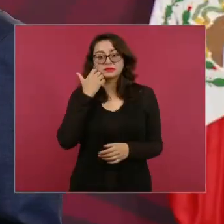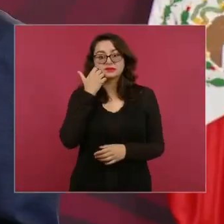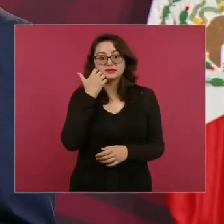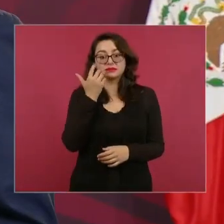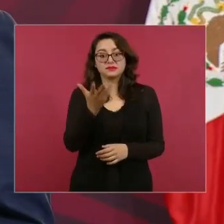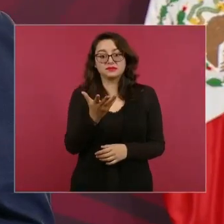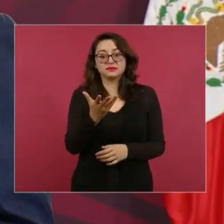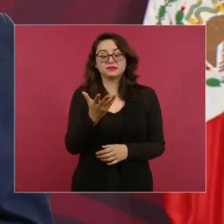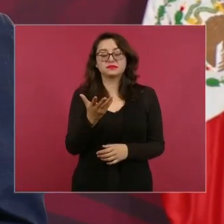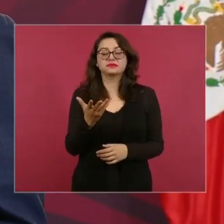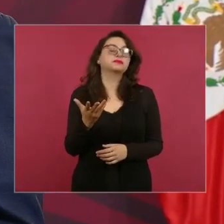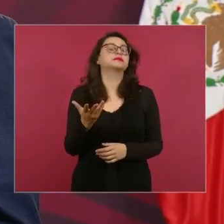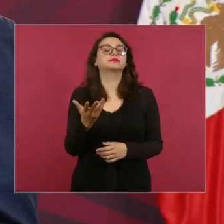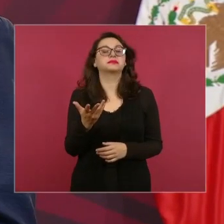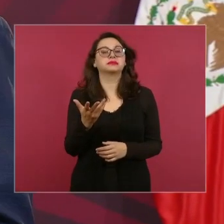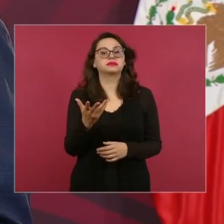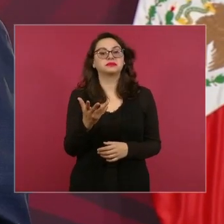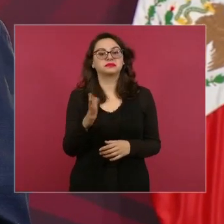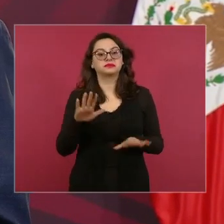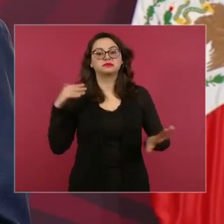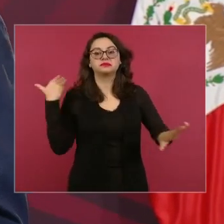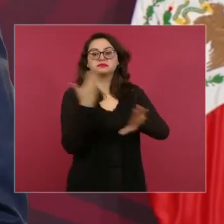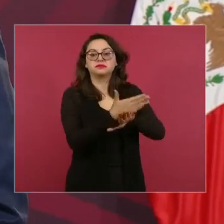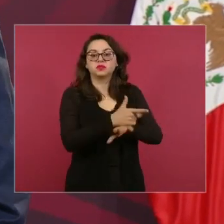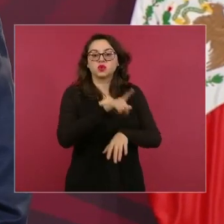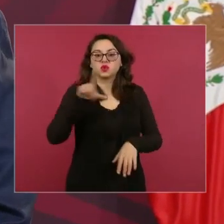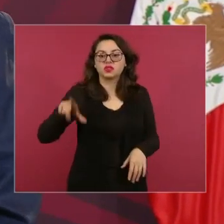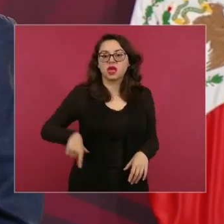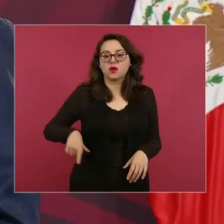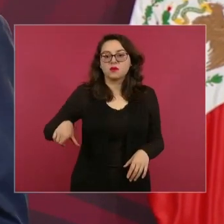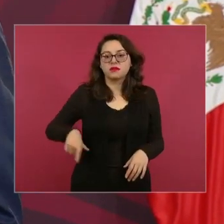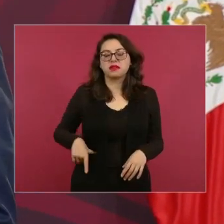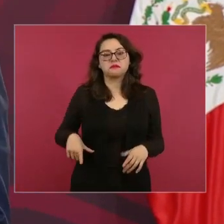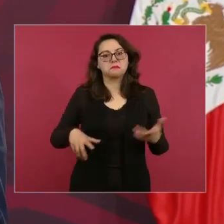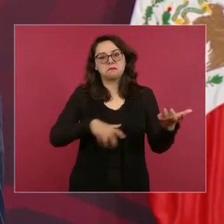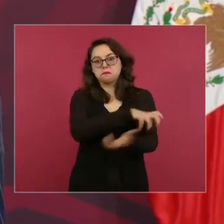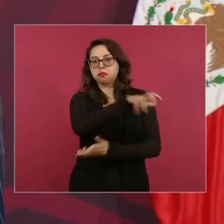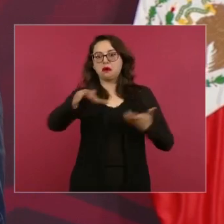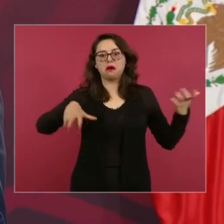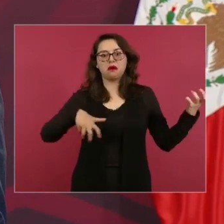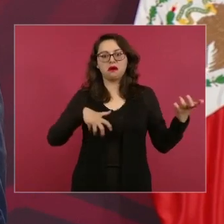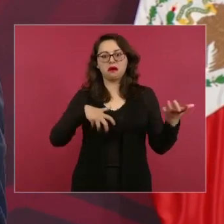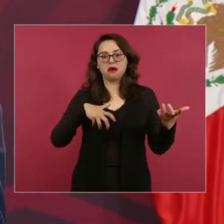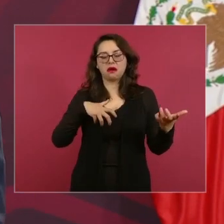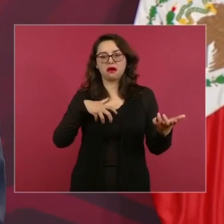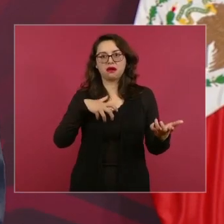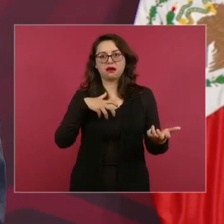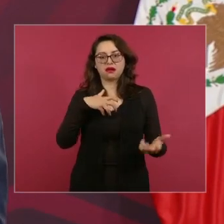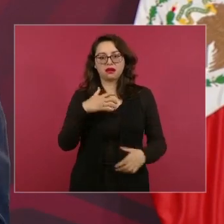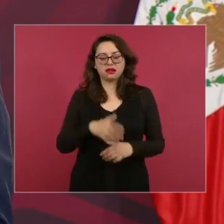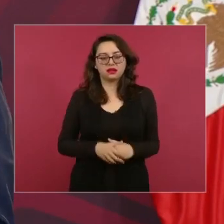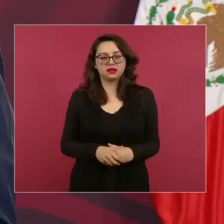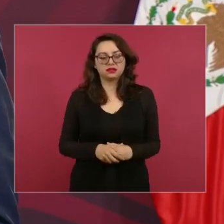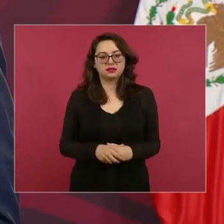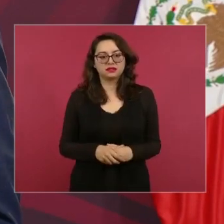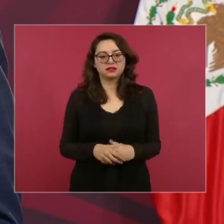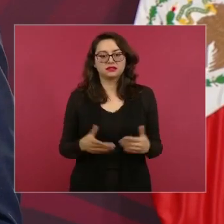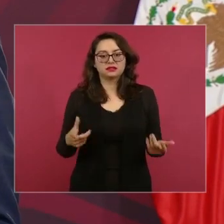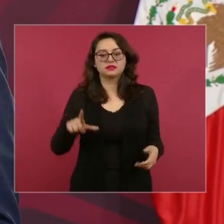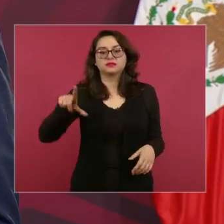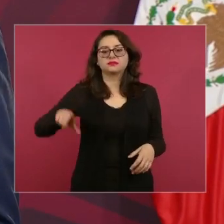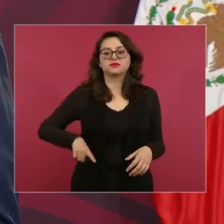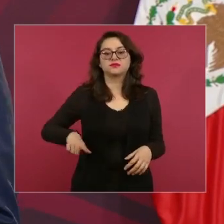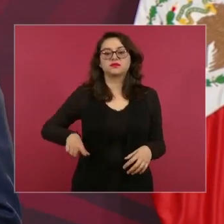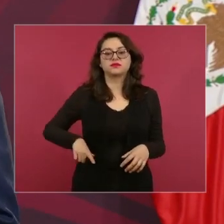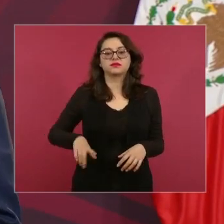provocar una crisis ¿a quién le afecta el que separe el gobierno de Estados